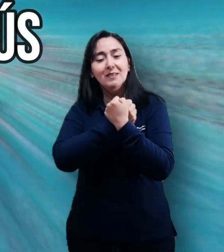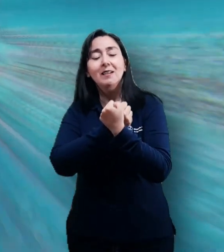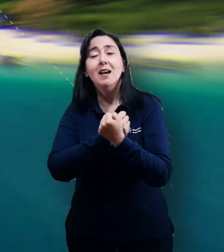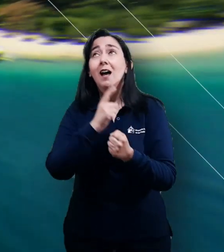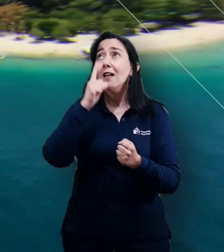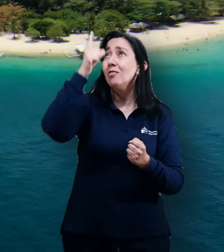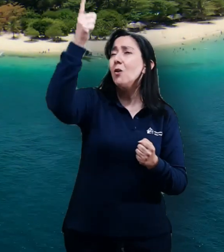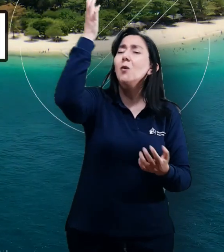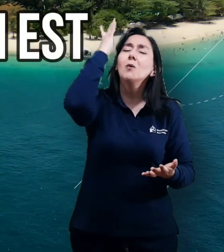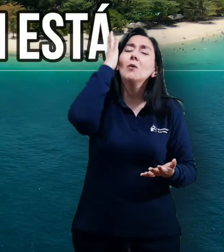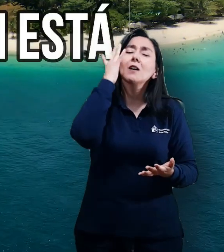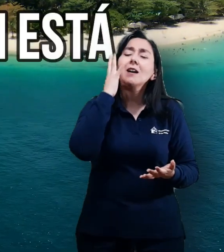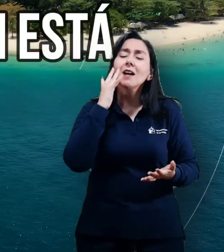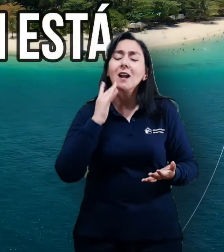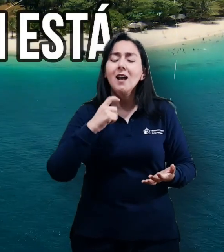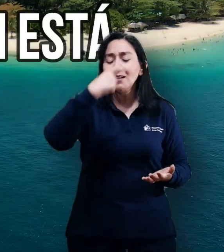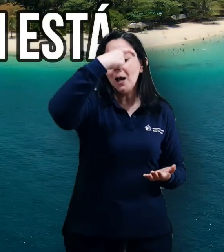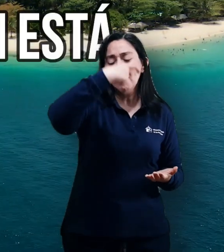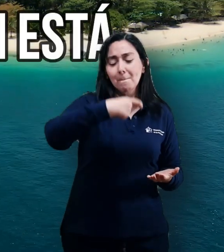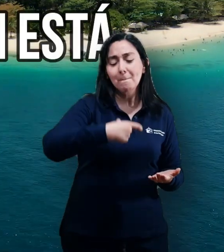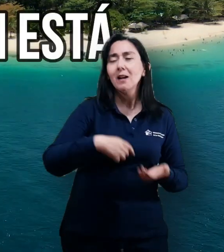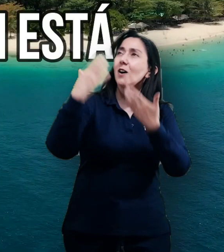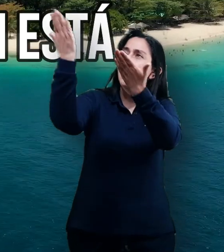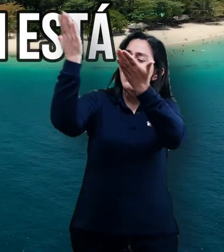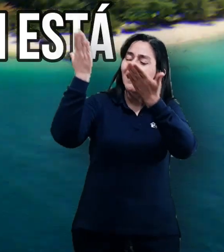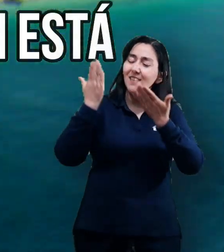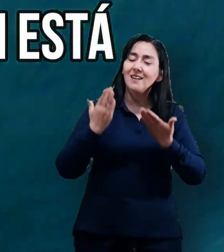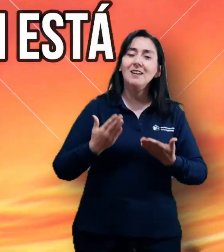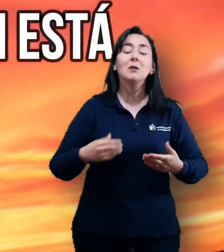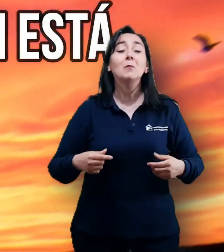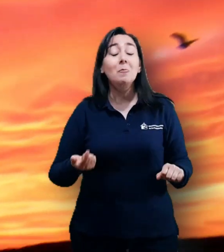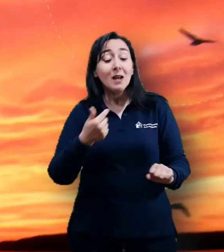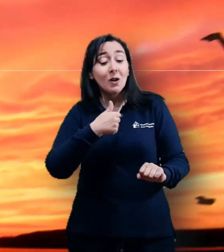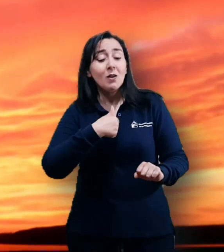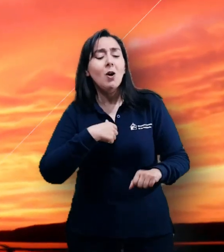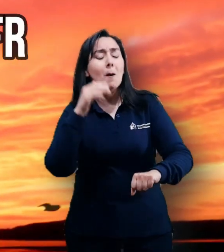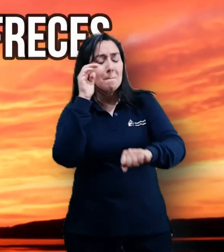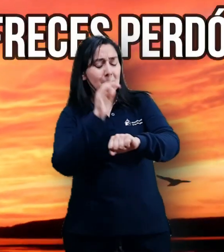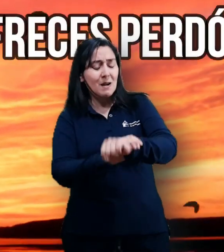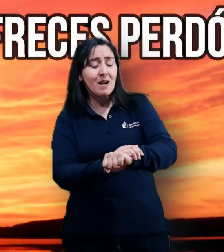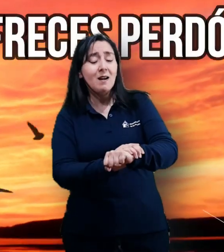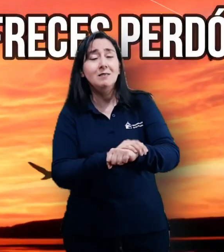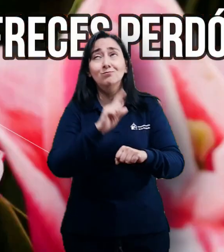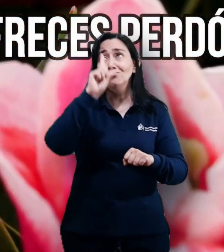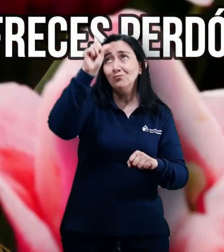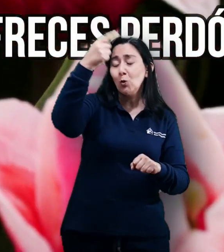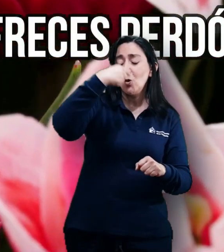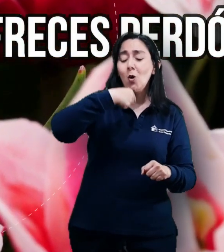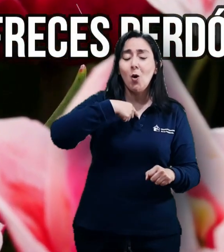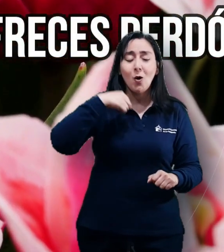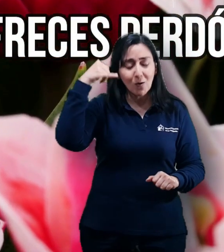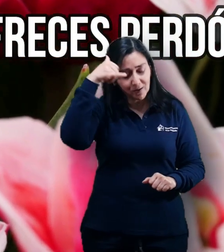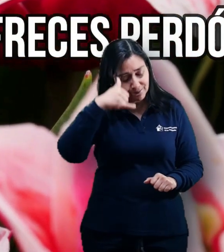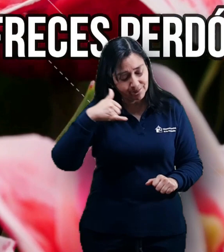Tu gracia en mí está Siendo un pecador